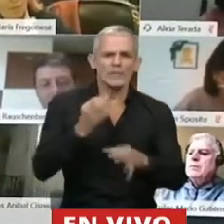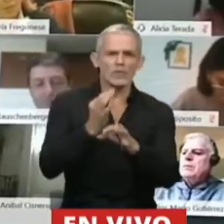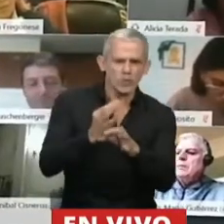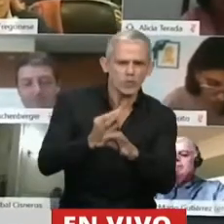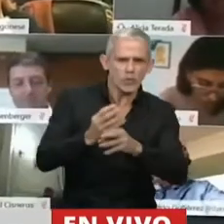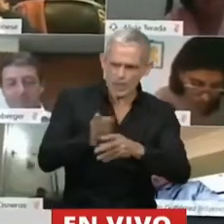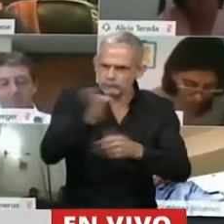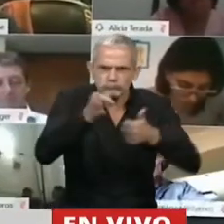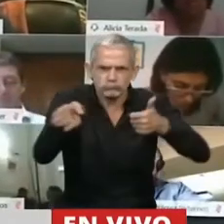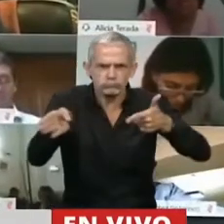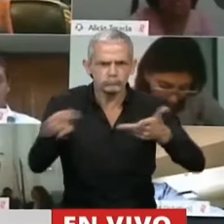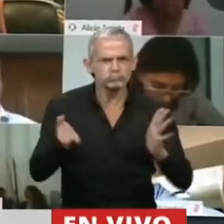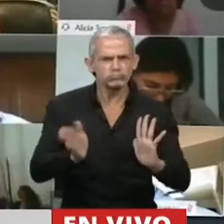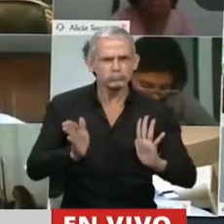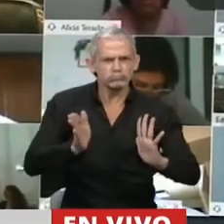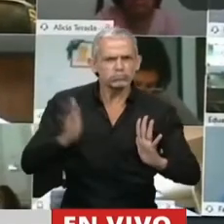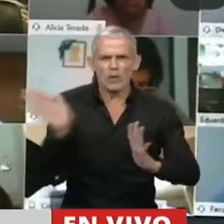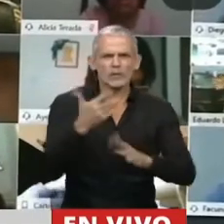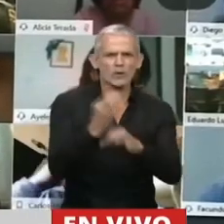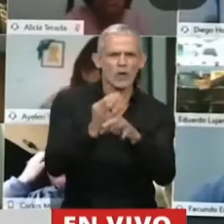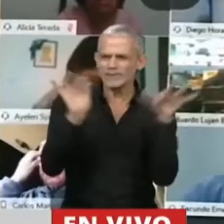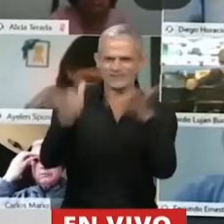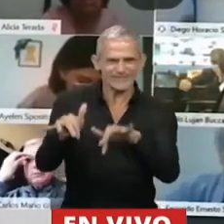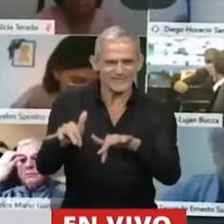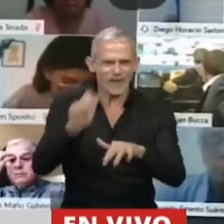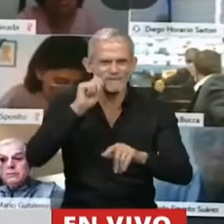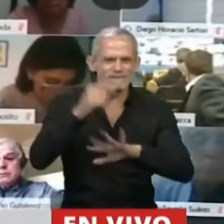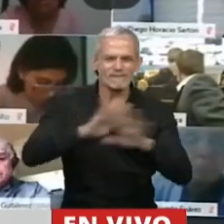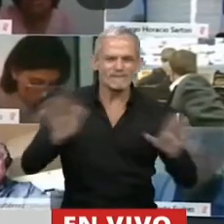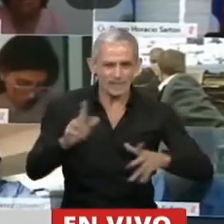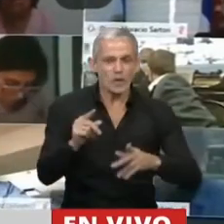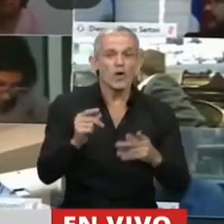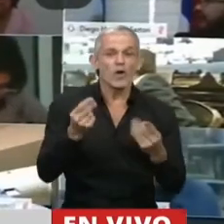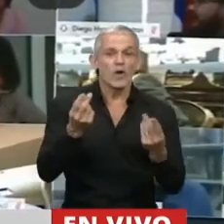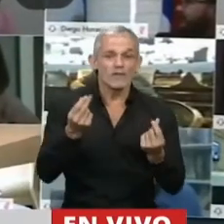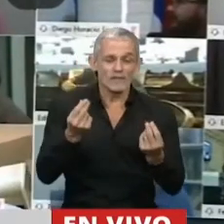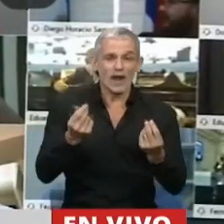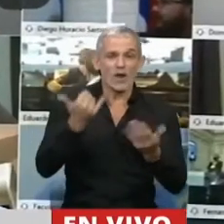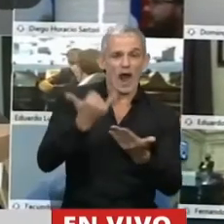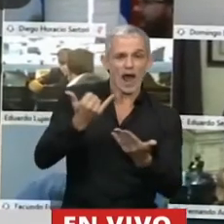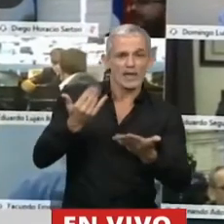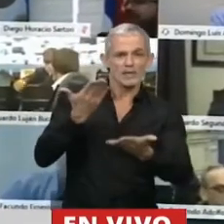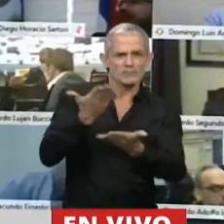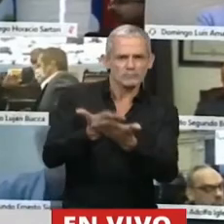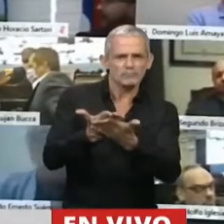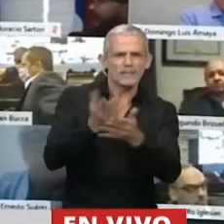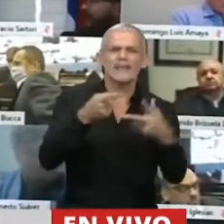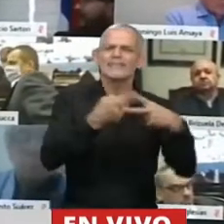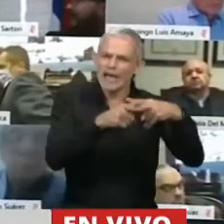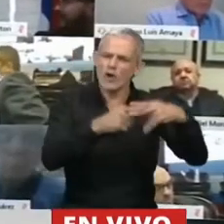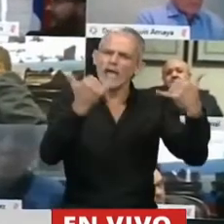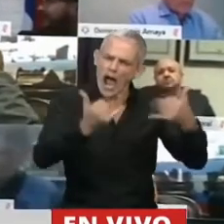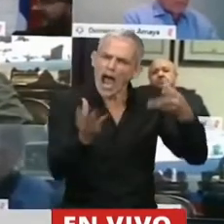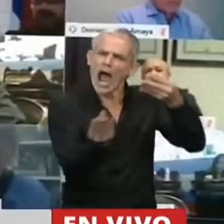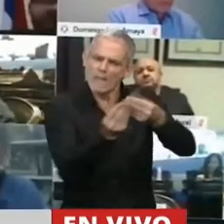Vivier, si queremos la presencialidad en las escuelas, sin renunciar al valor complementario que puede tener la tecnología.